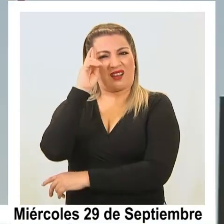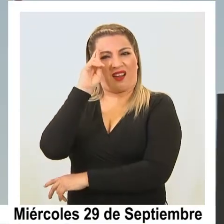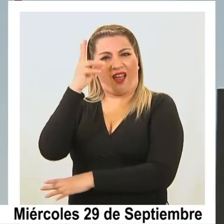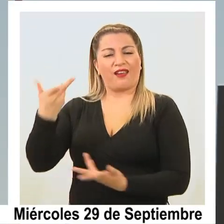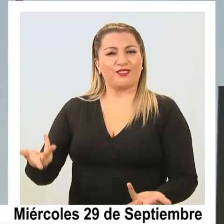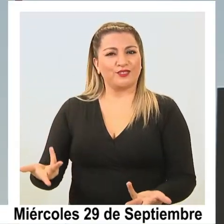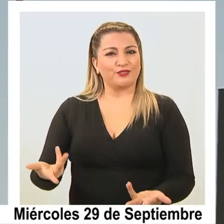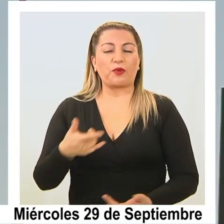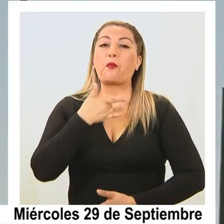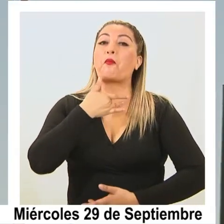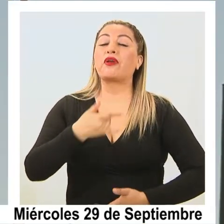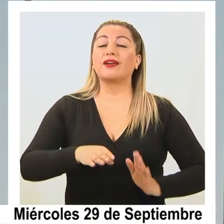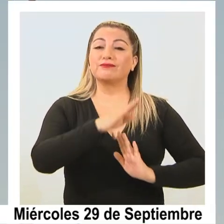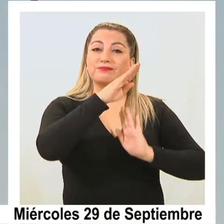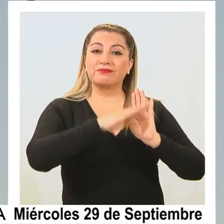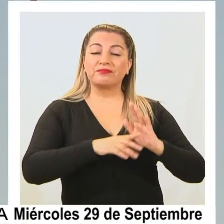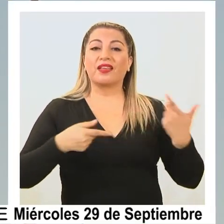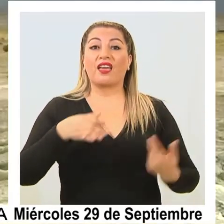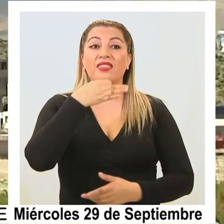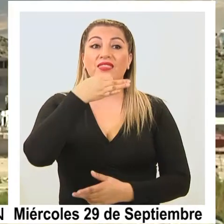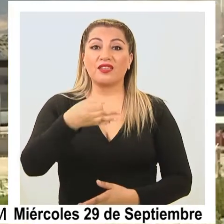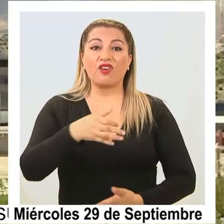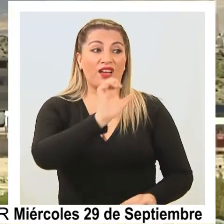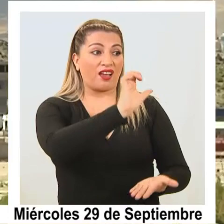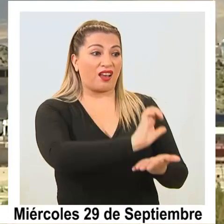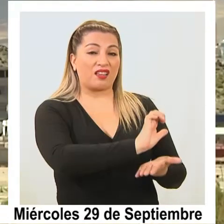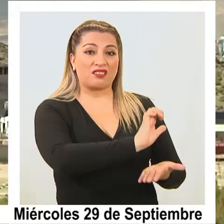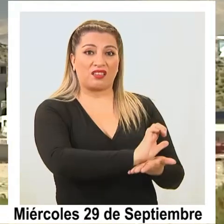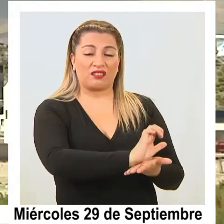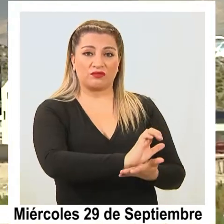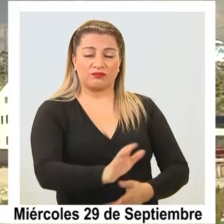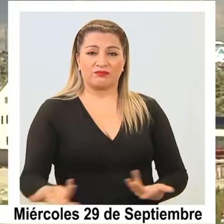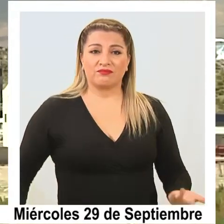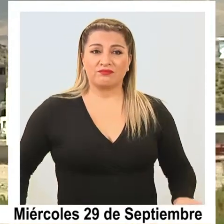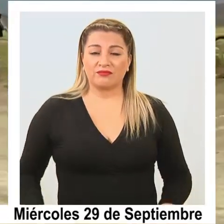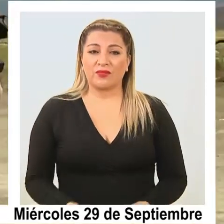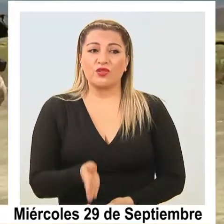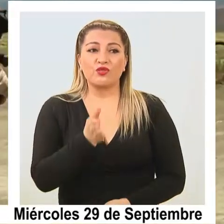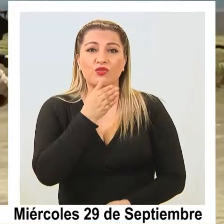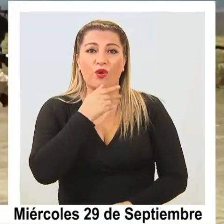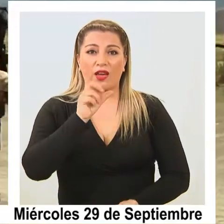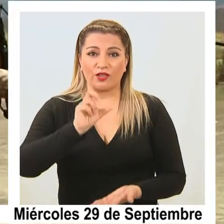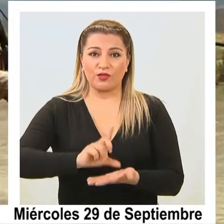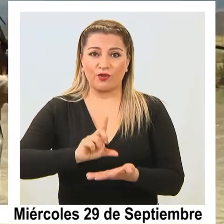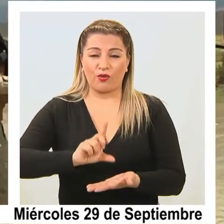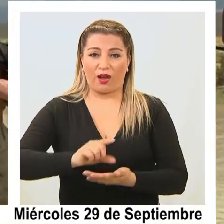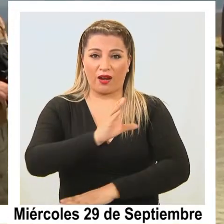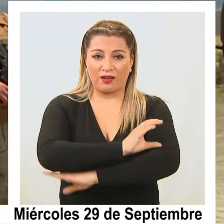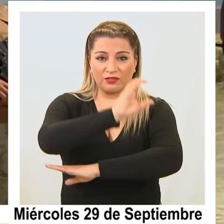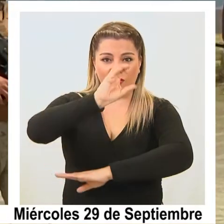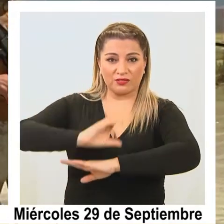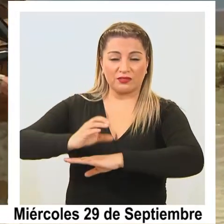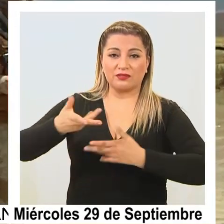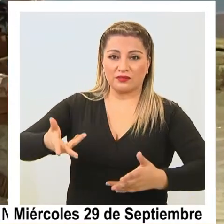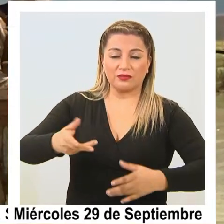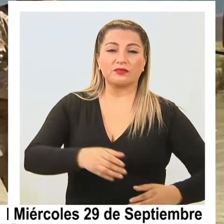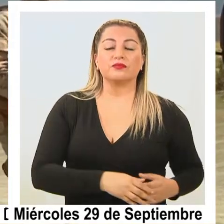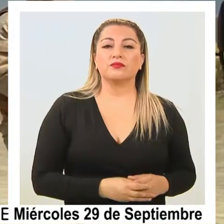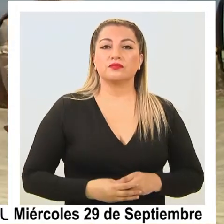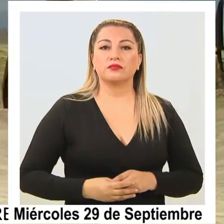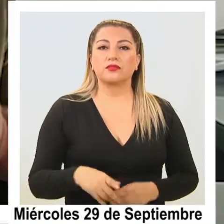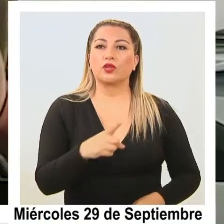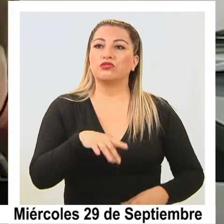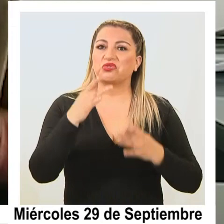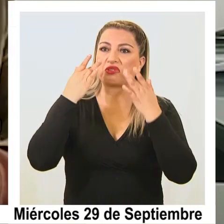ante tal medida ya que dijo que el Estado no tiene terrenos en esa localidad. Nos